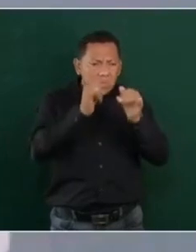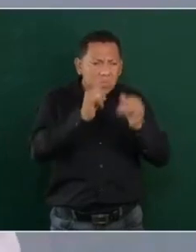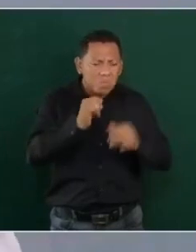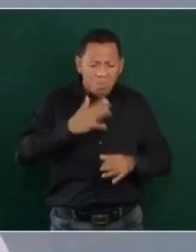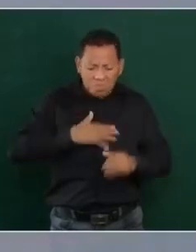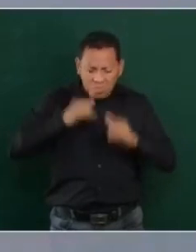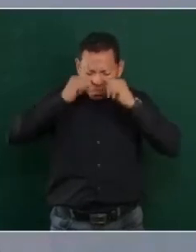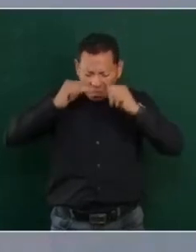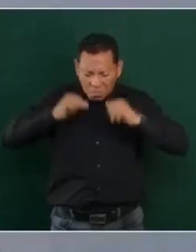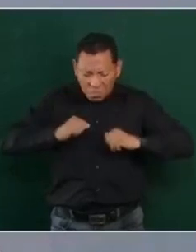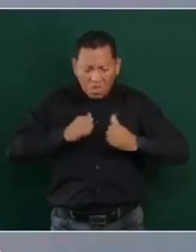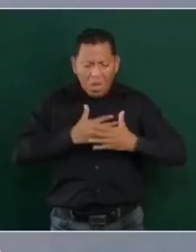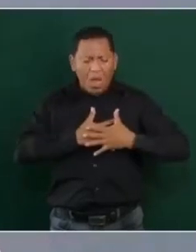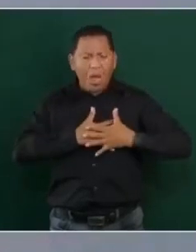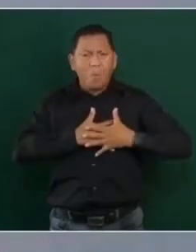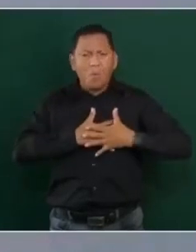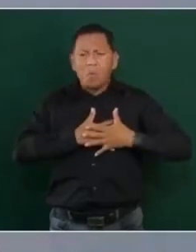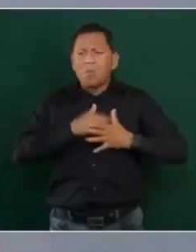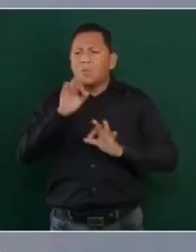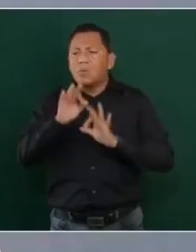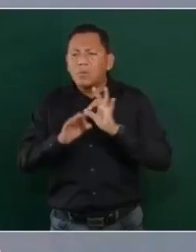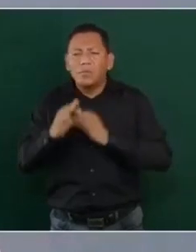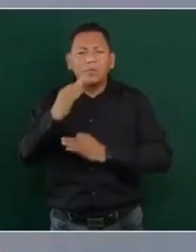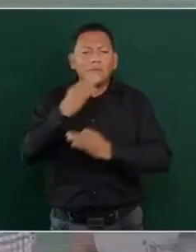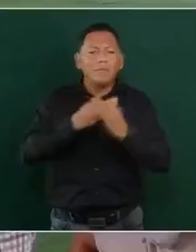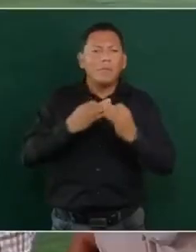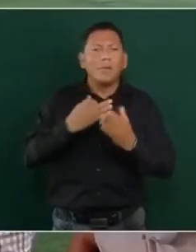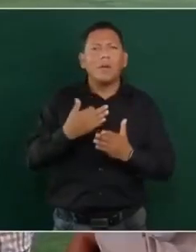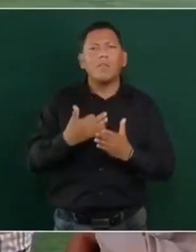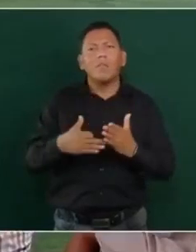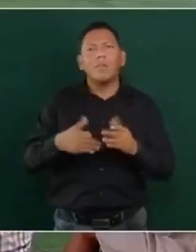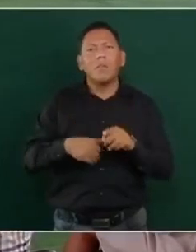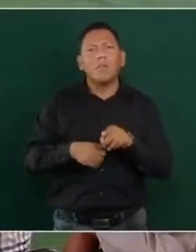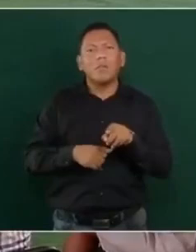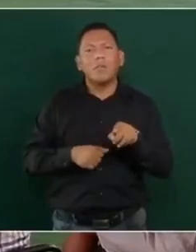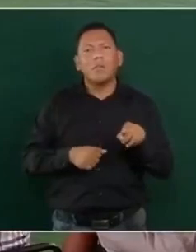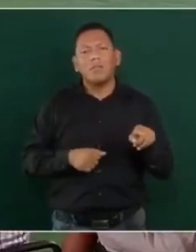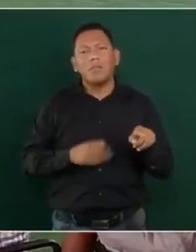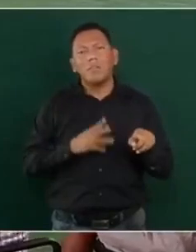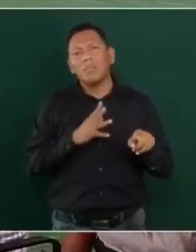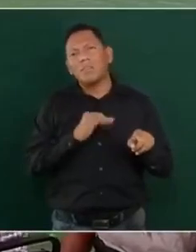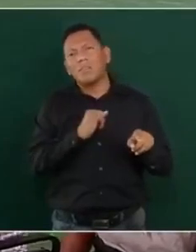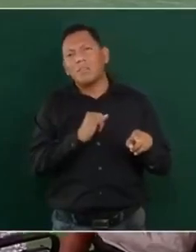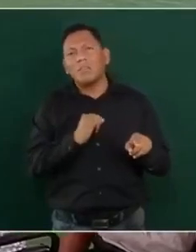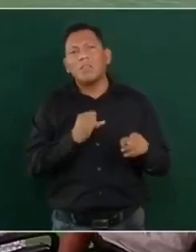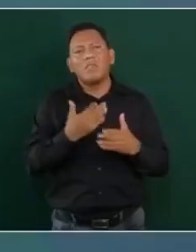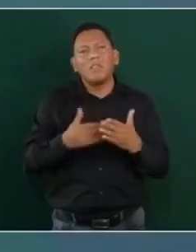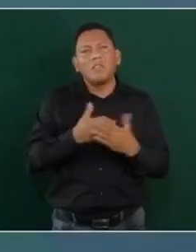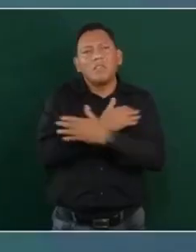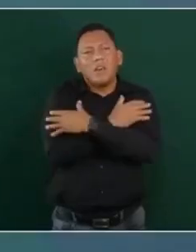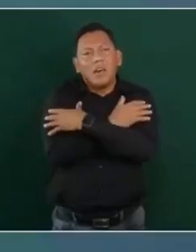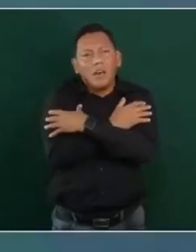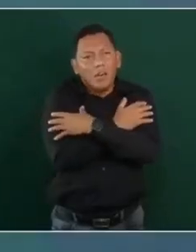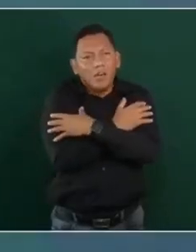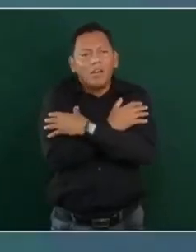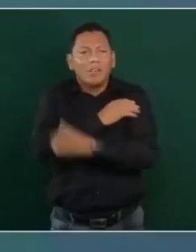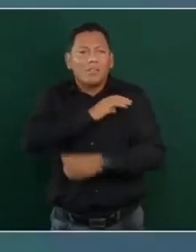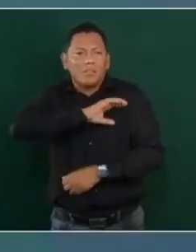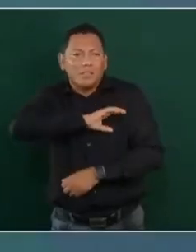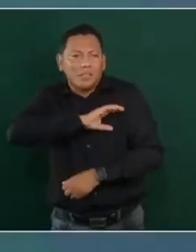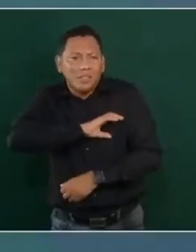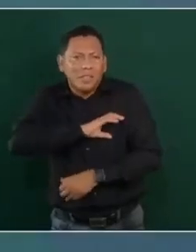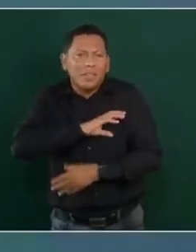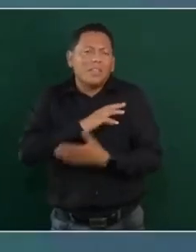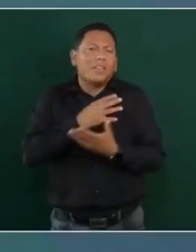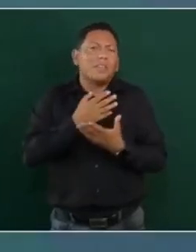falta de amor, de fraternidad, de abrazos, de apapachos,